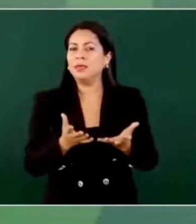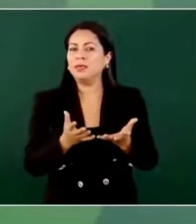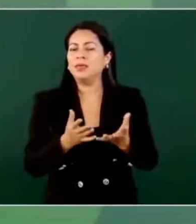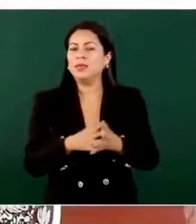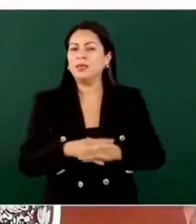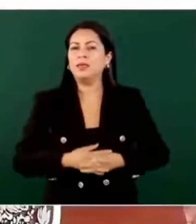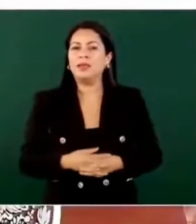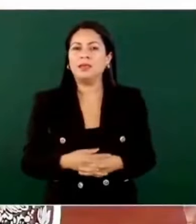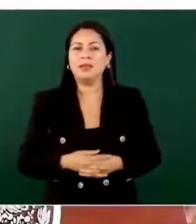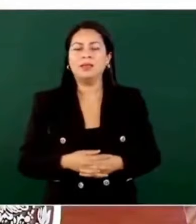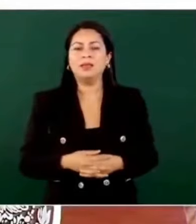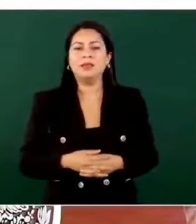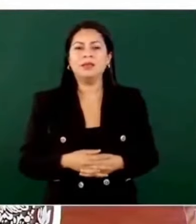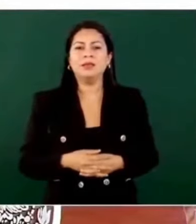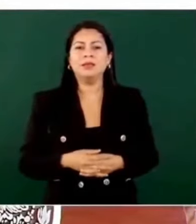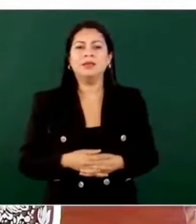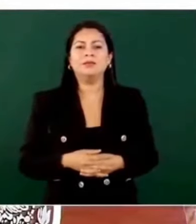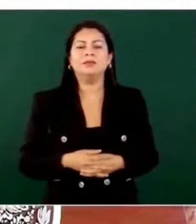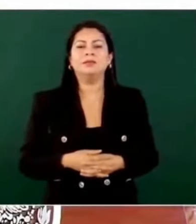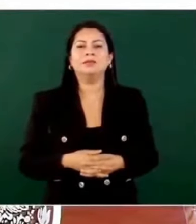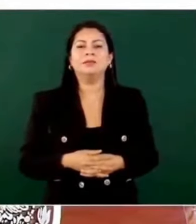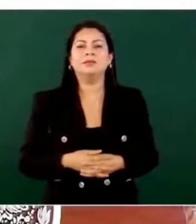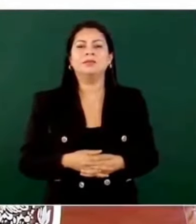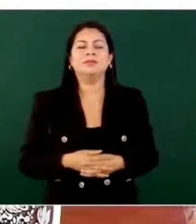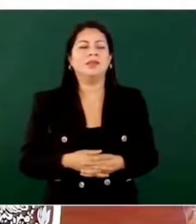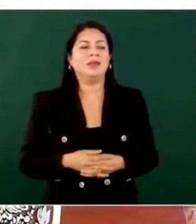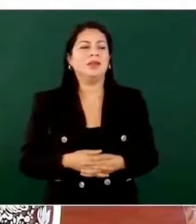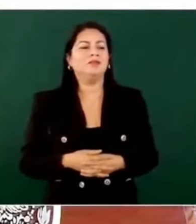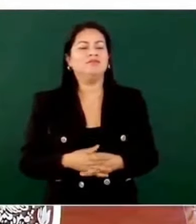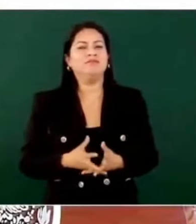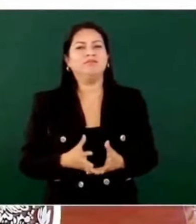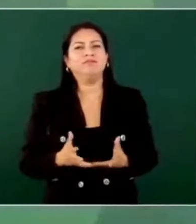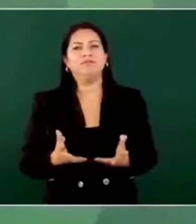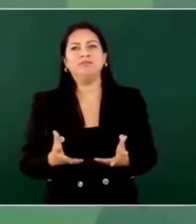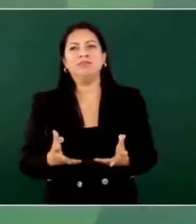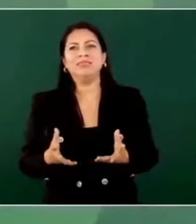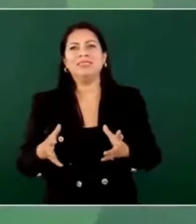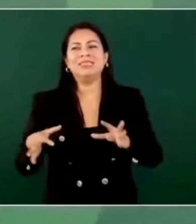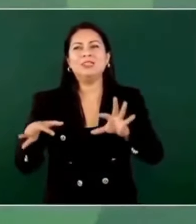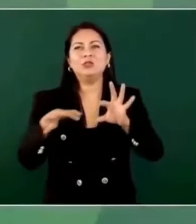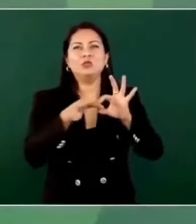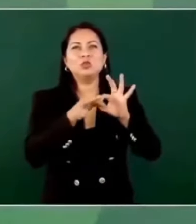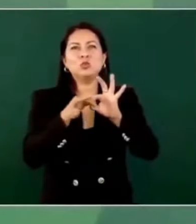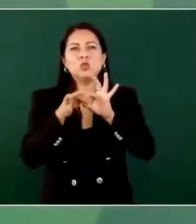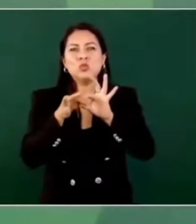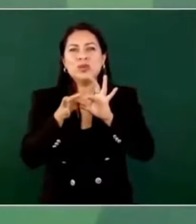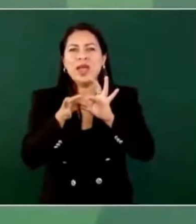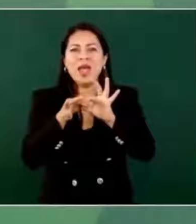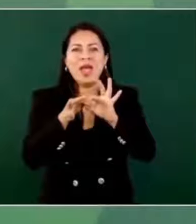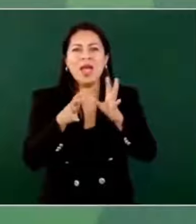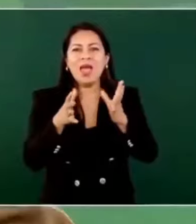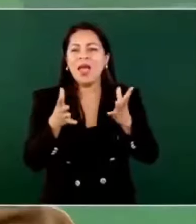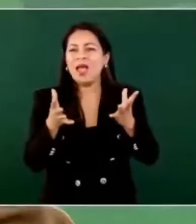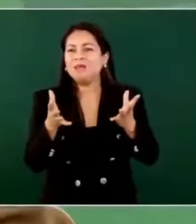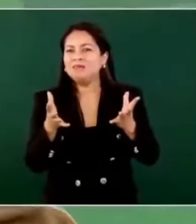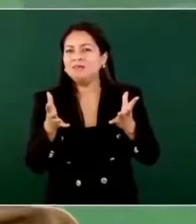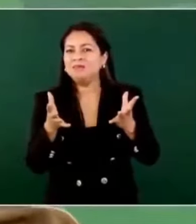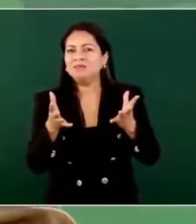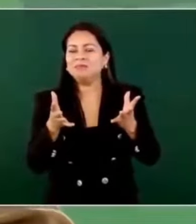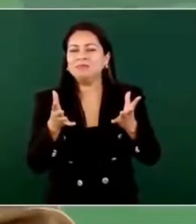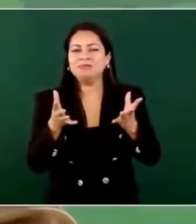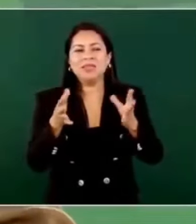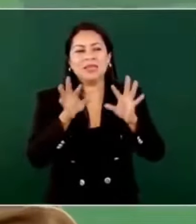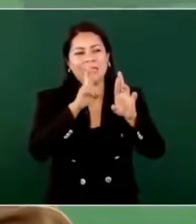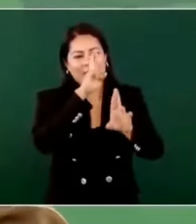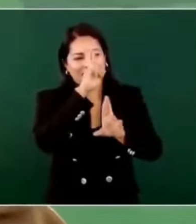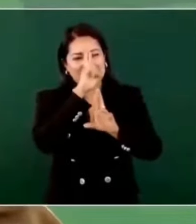es que nos identifique el respeto